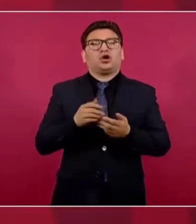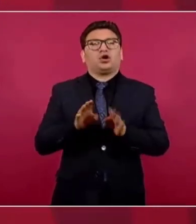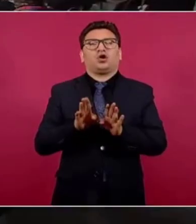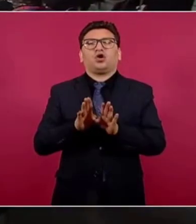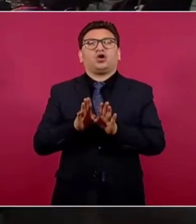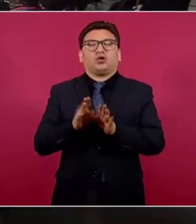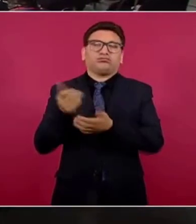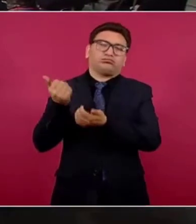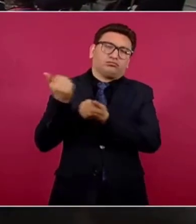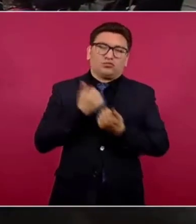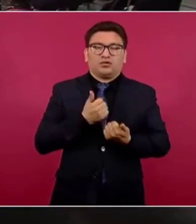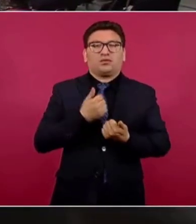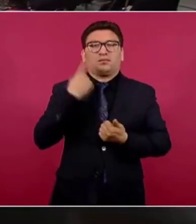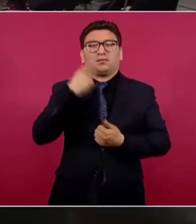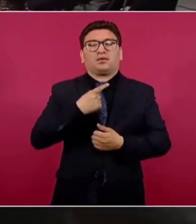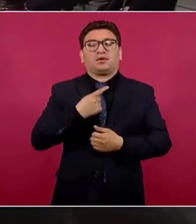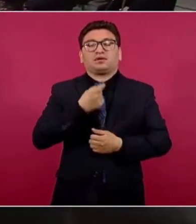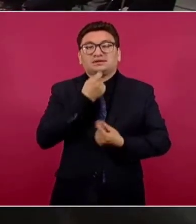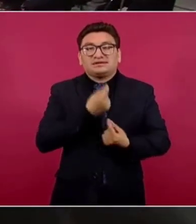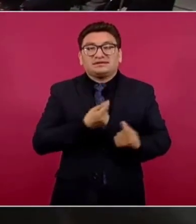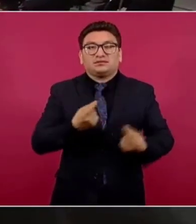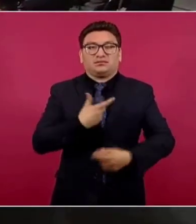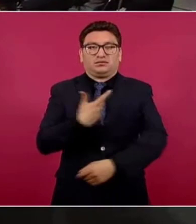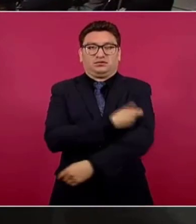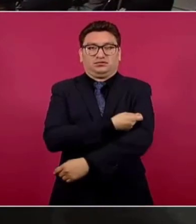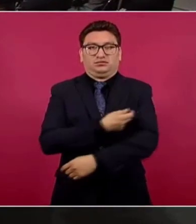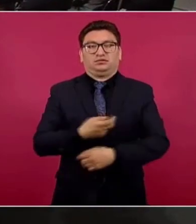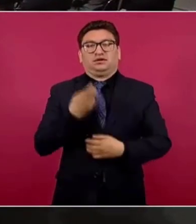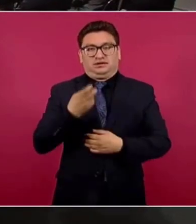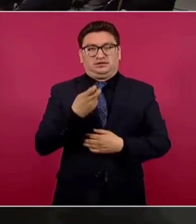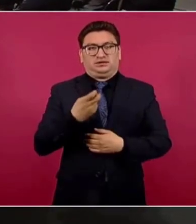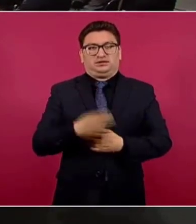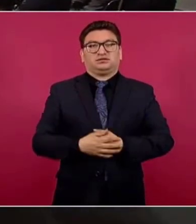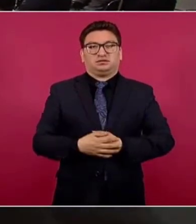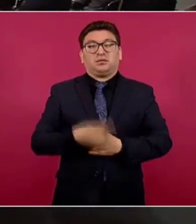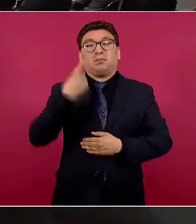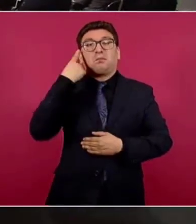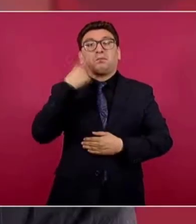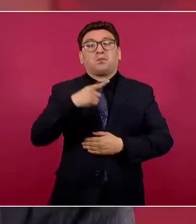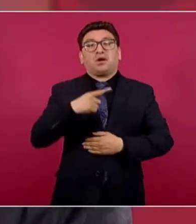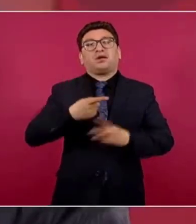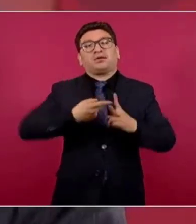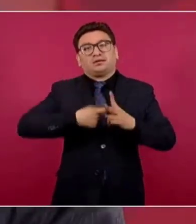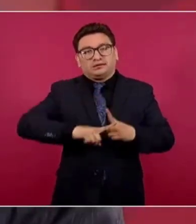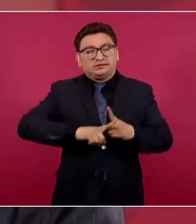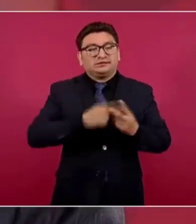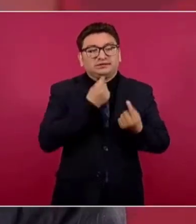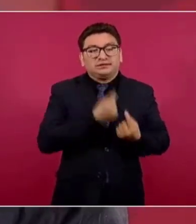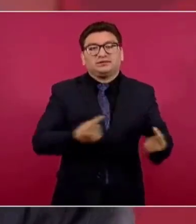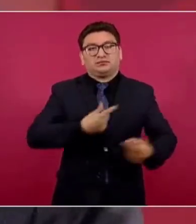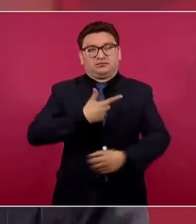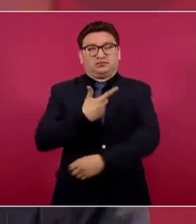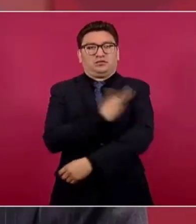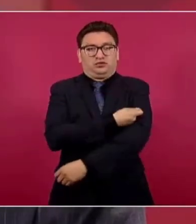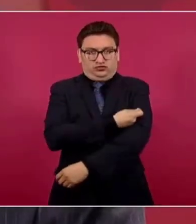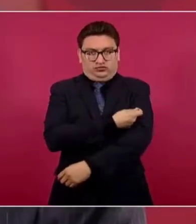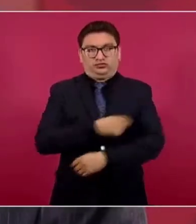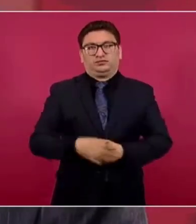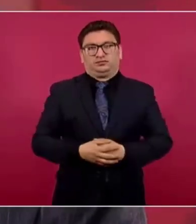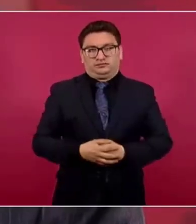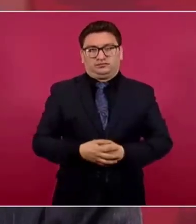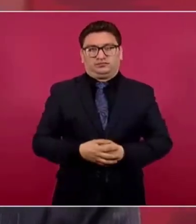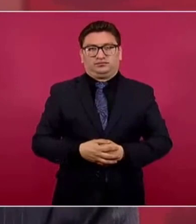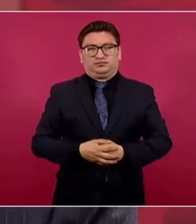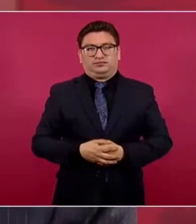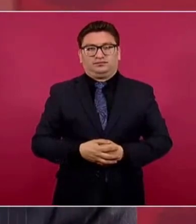entreguen con vacunas para los niños, para empezar la vacunación con los niños, con las vacunas